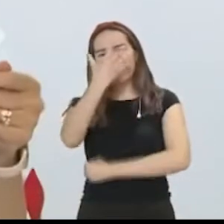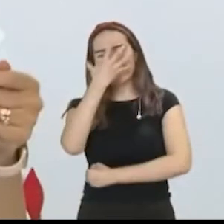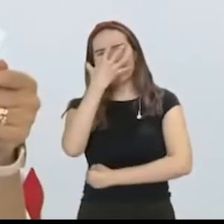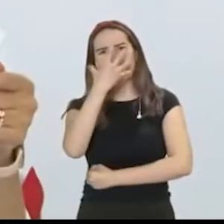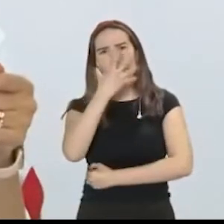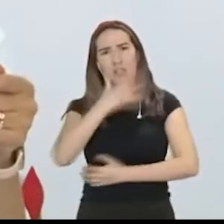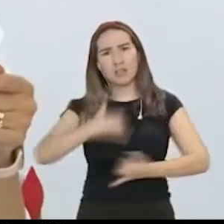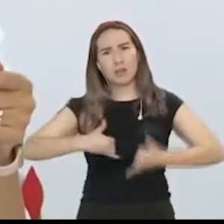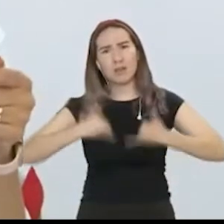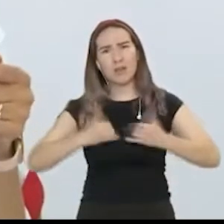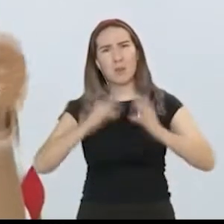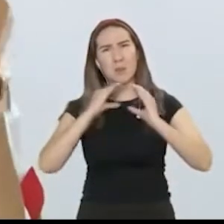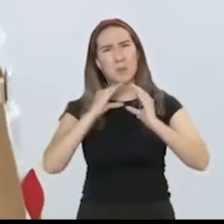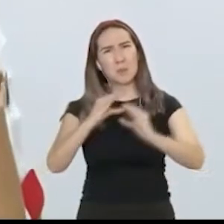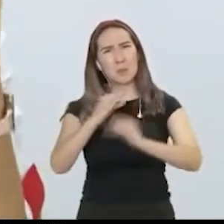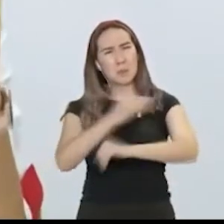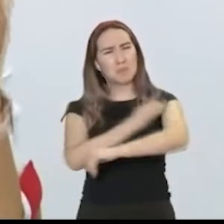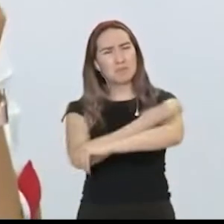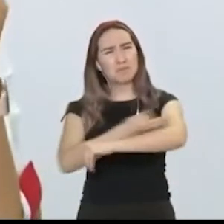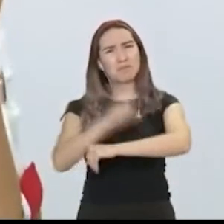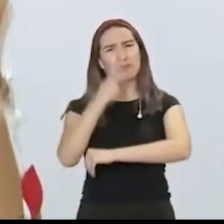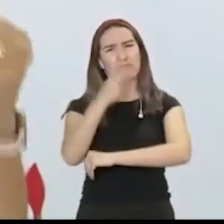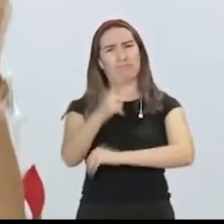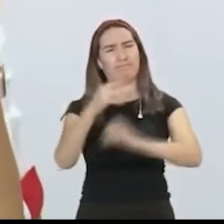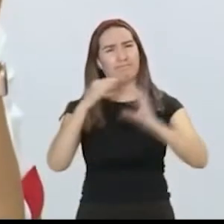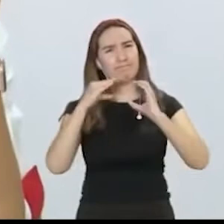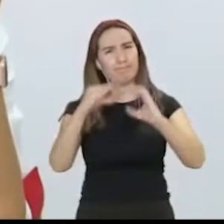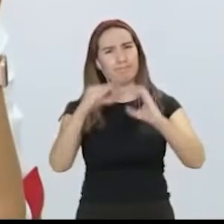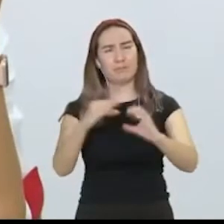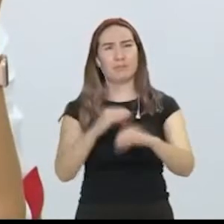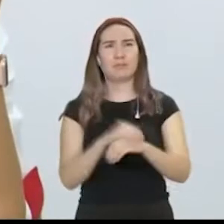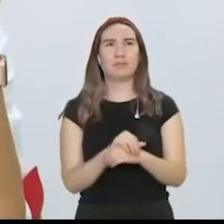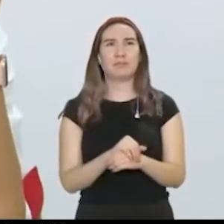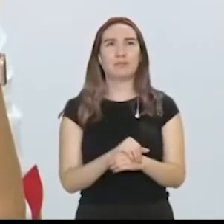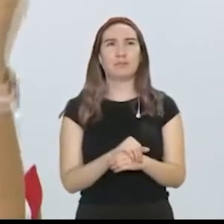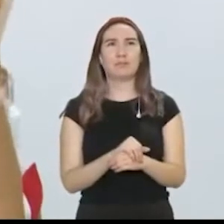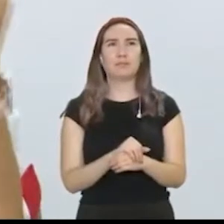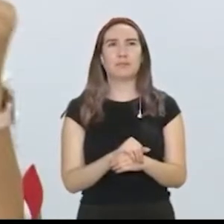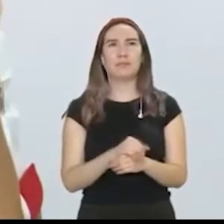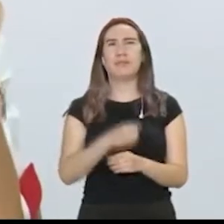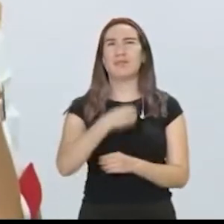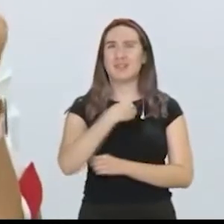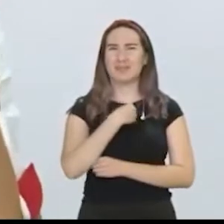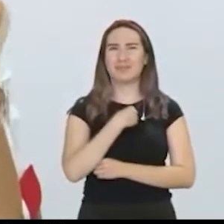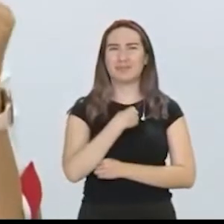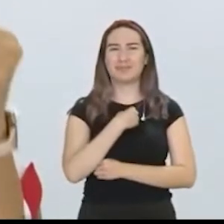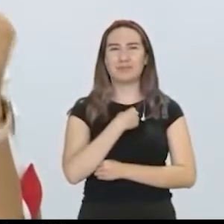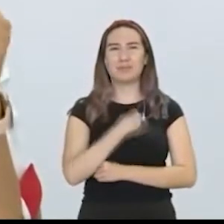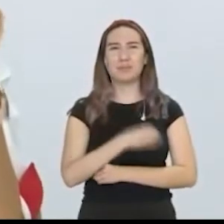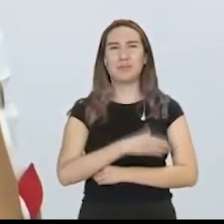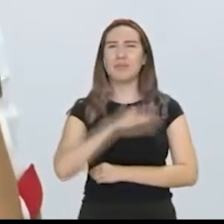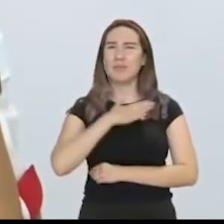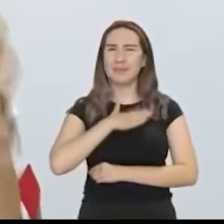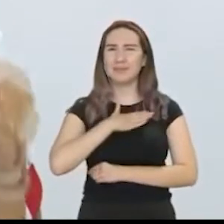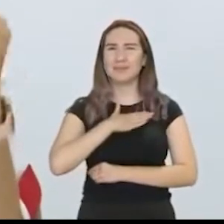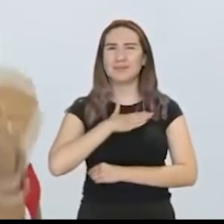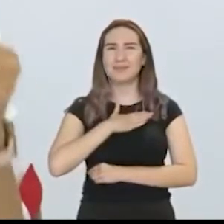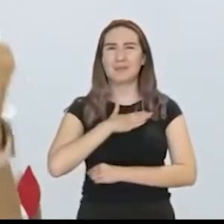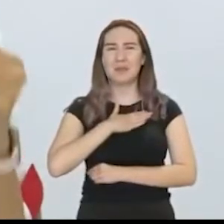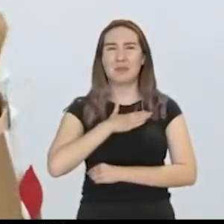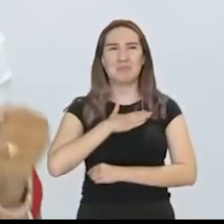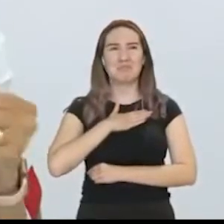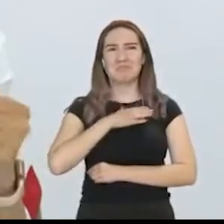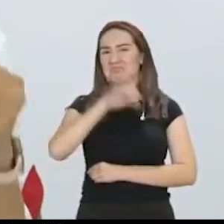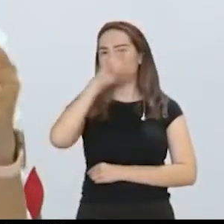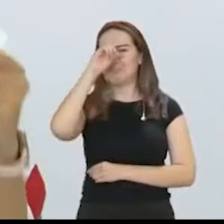cuiden a su familia. Y yo de verdad, se me hacen nuevamente algunas cosas increíbles,